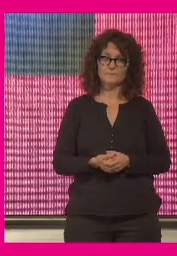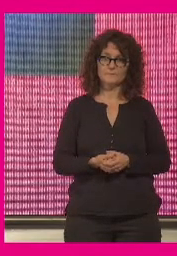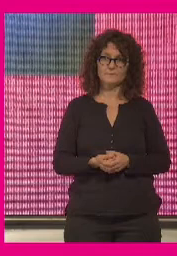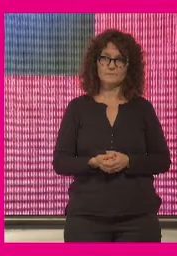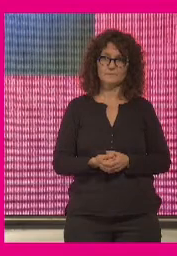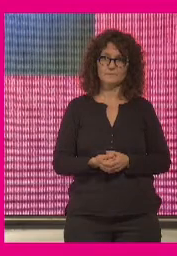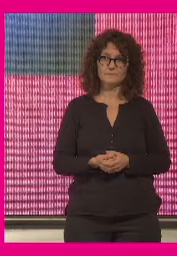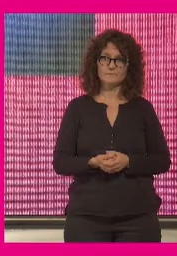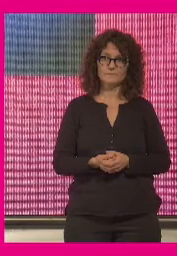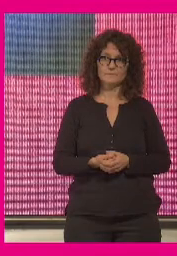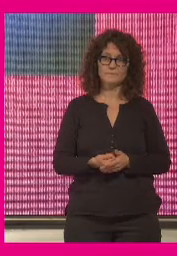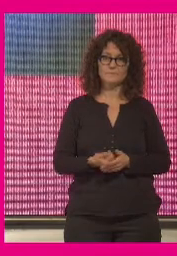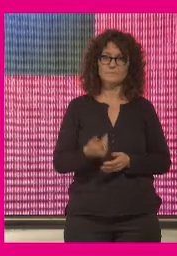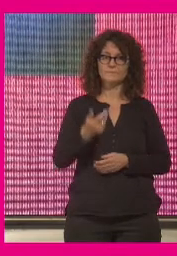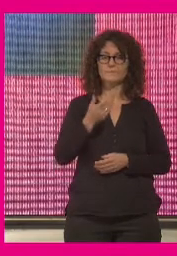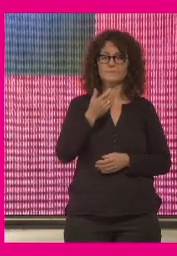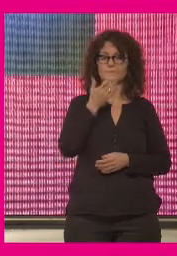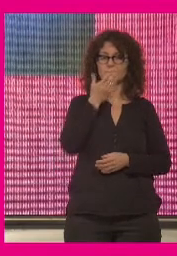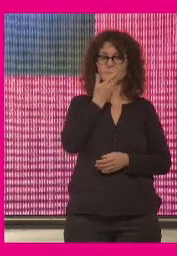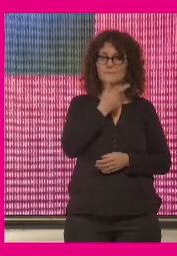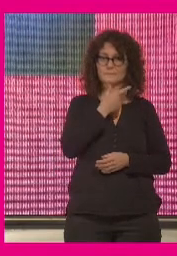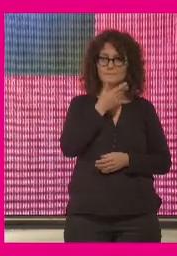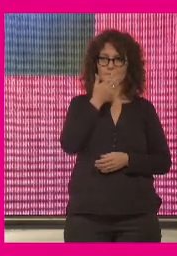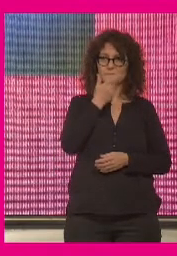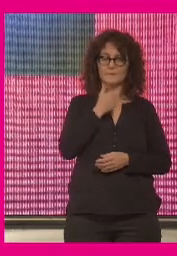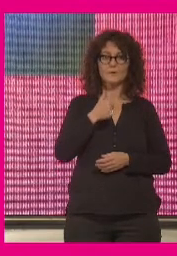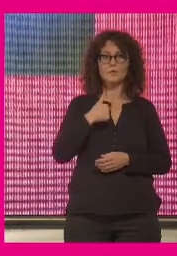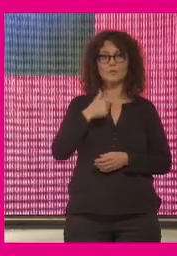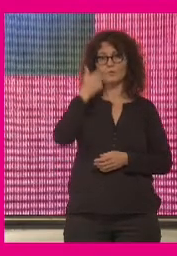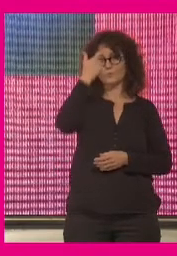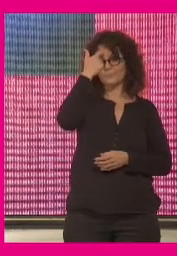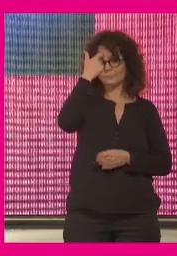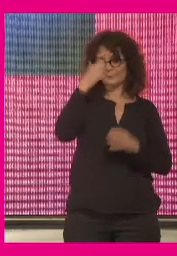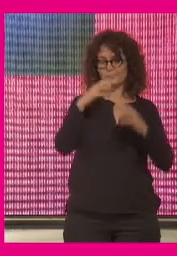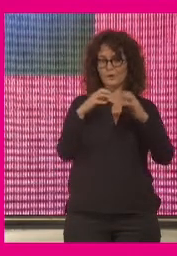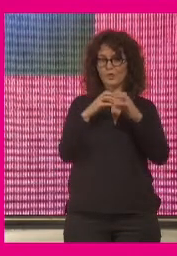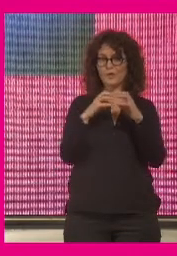posmodernidad con un cerebro de la prehistoria todavía nuestro cerebro está